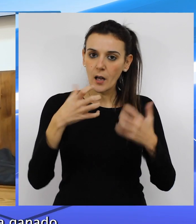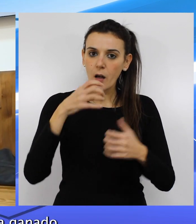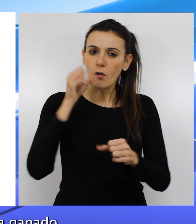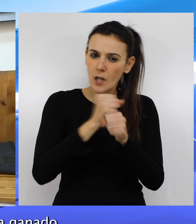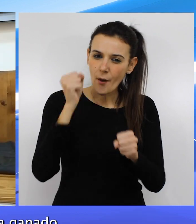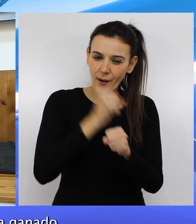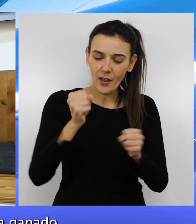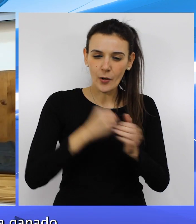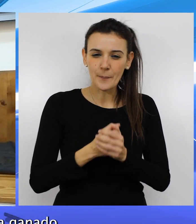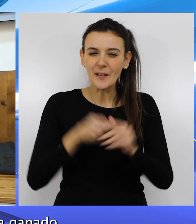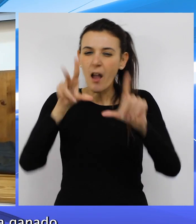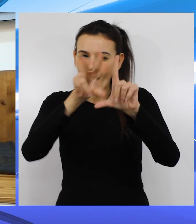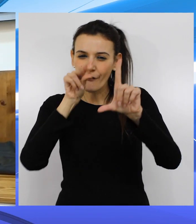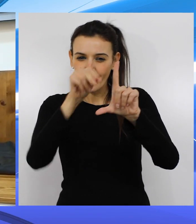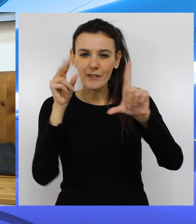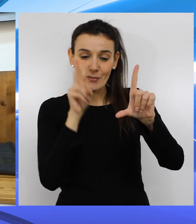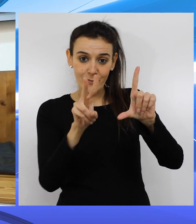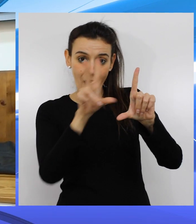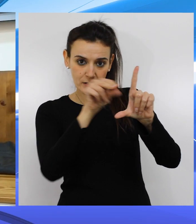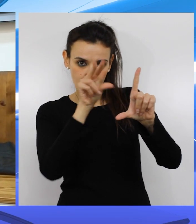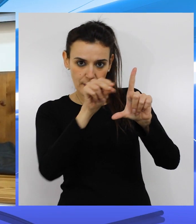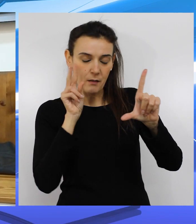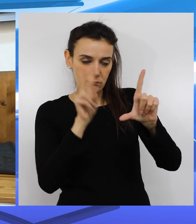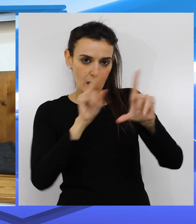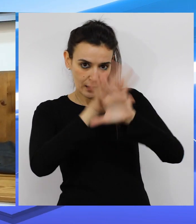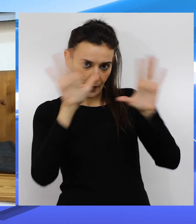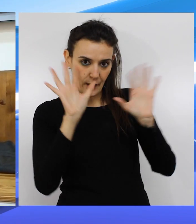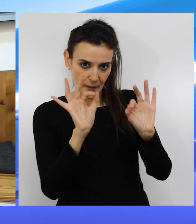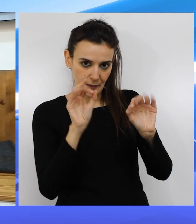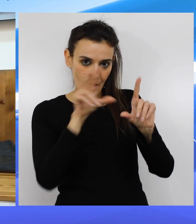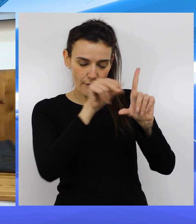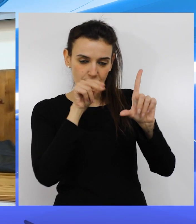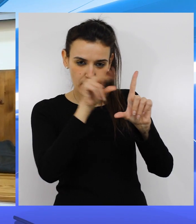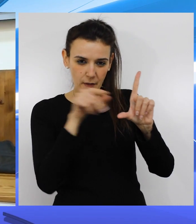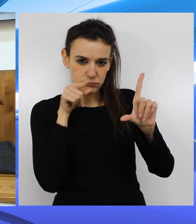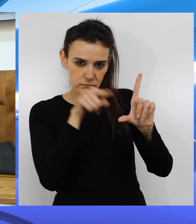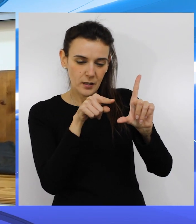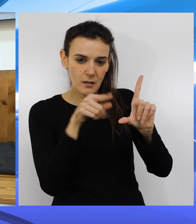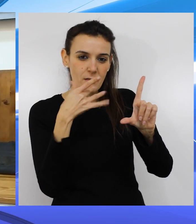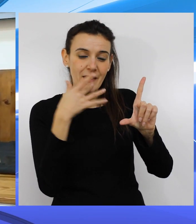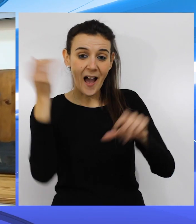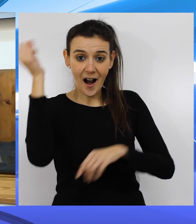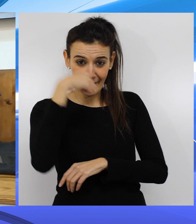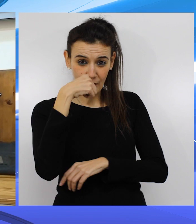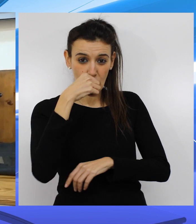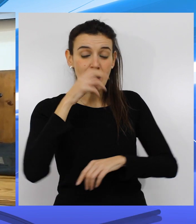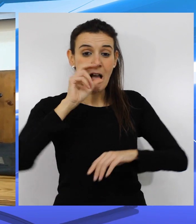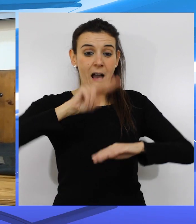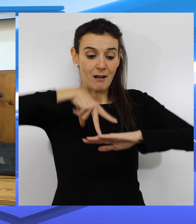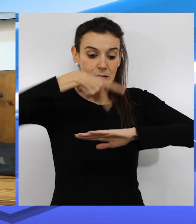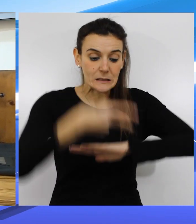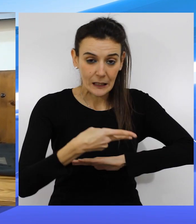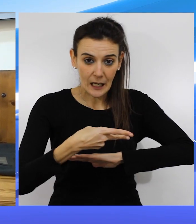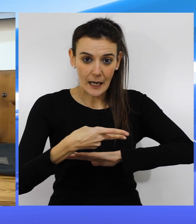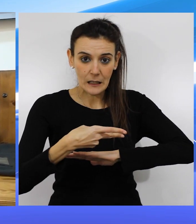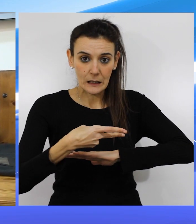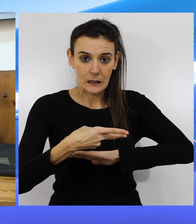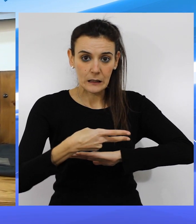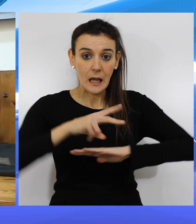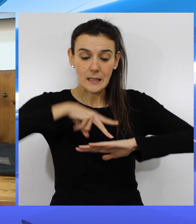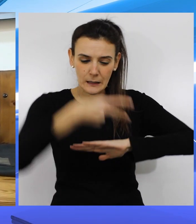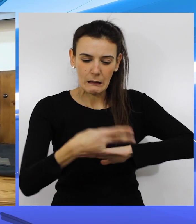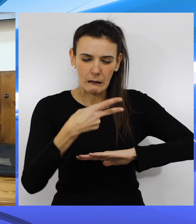lo ha currado. En el vídeo que hay, vamos, que se ve claramente que el de Aragón se tira al suelo